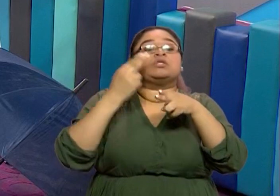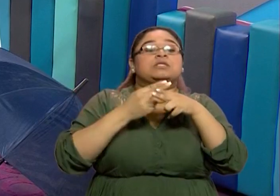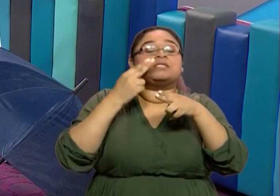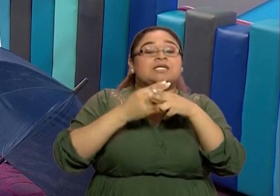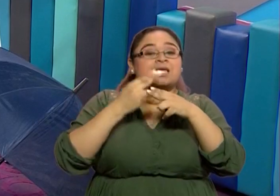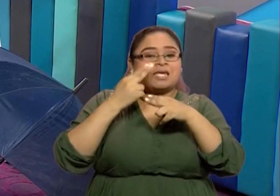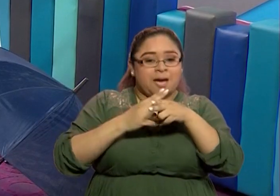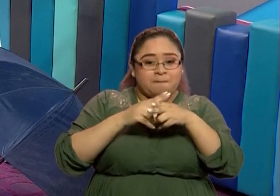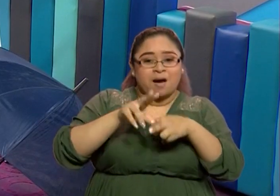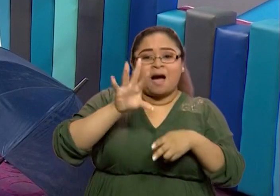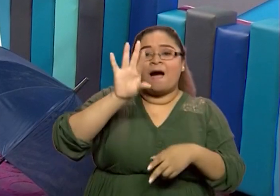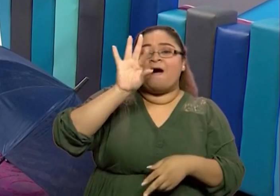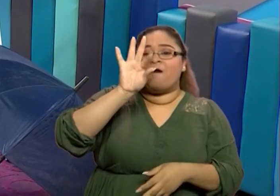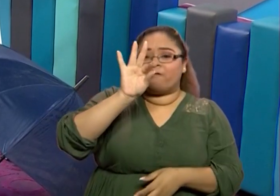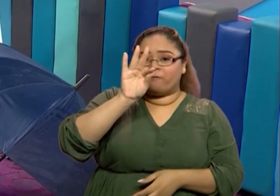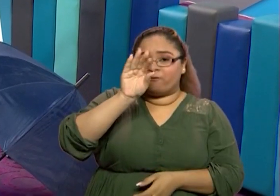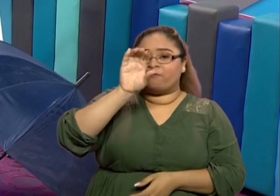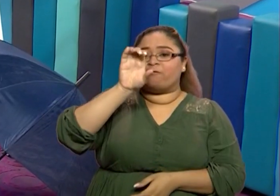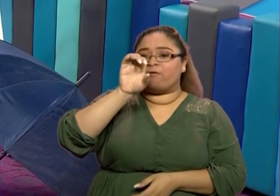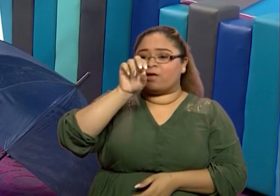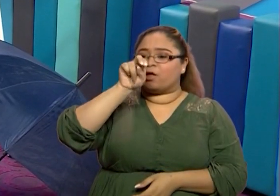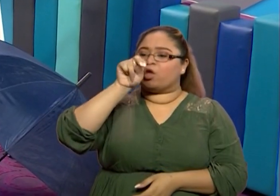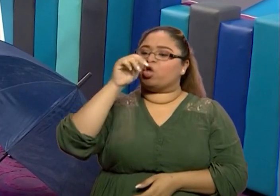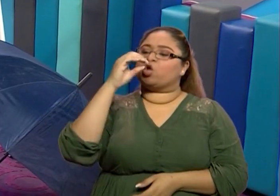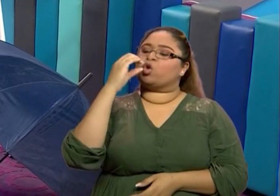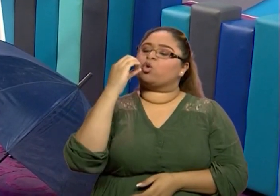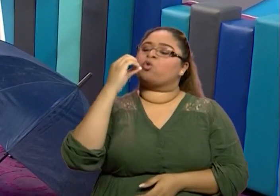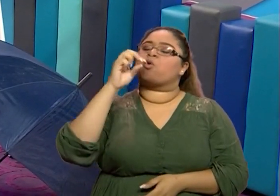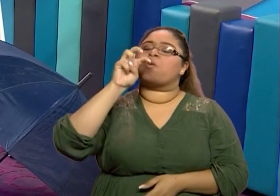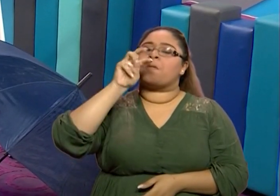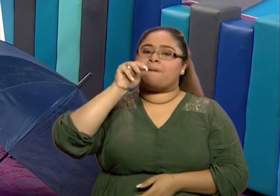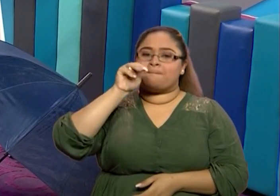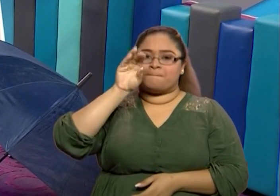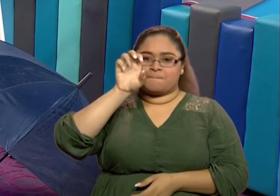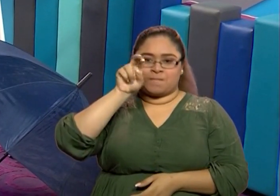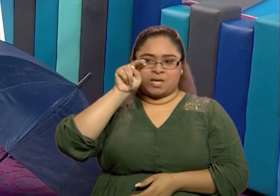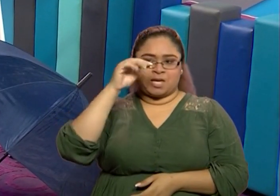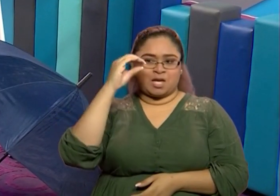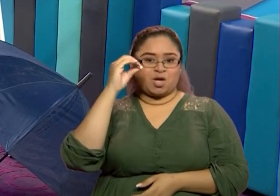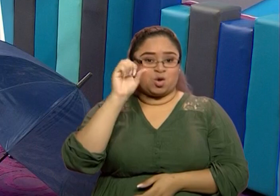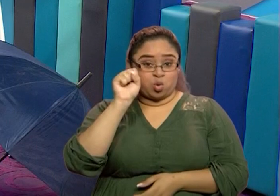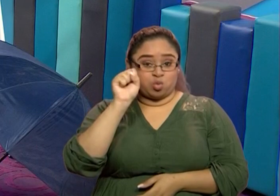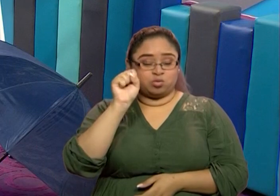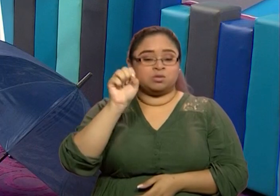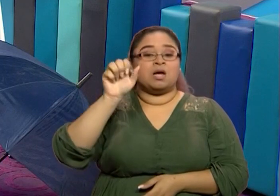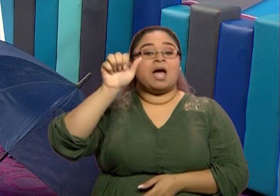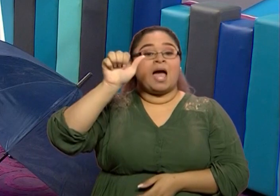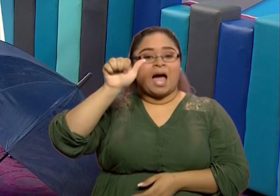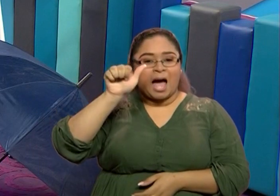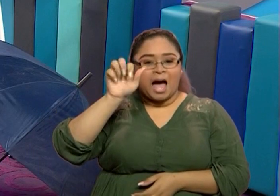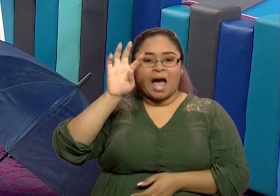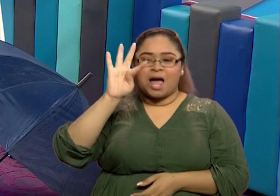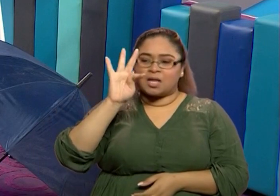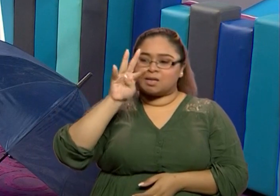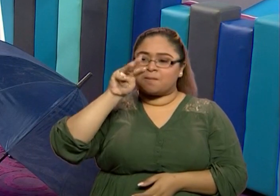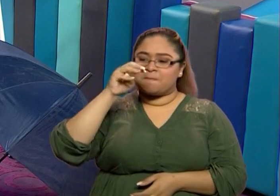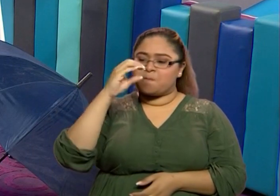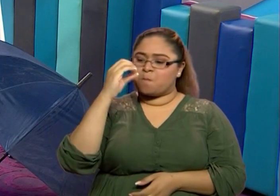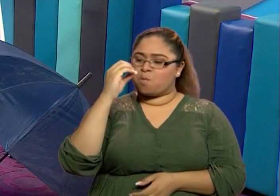fenómenos atmosféricos. Una palabra nueva para ustedes, mis pequeños científicos,